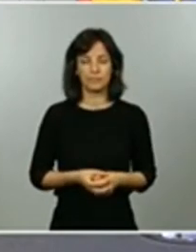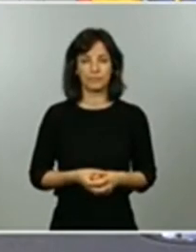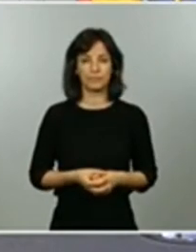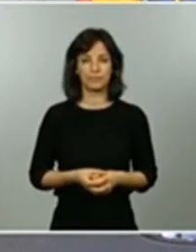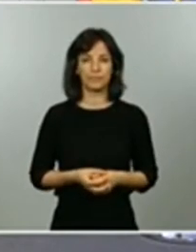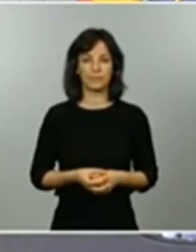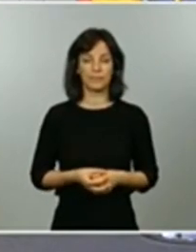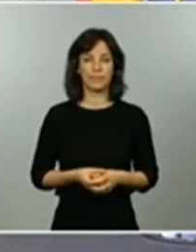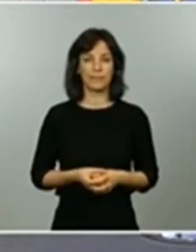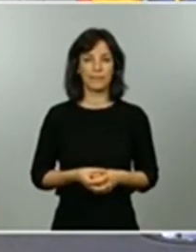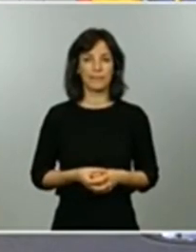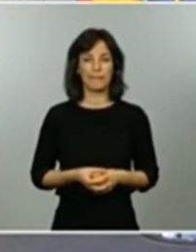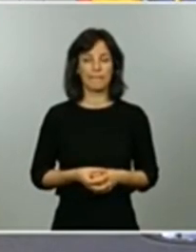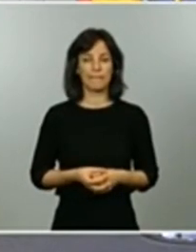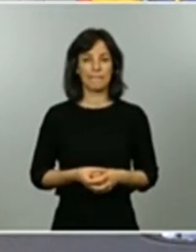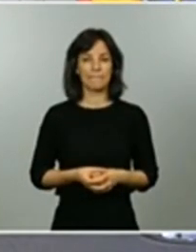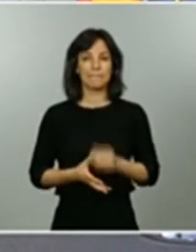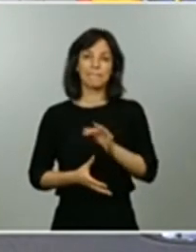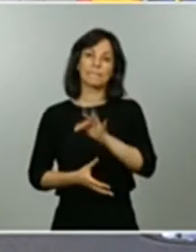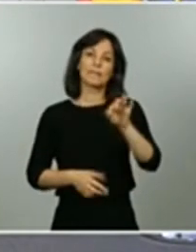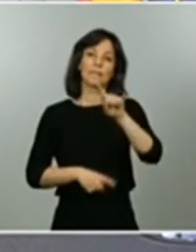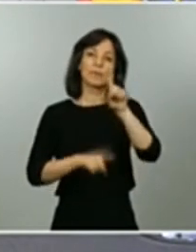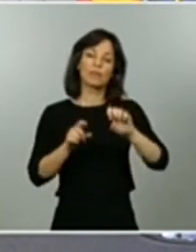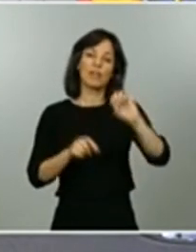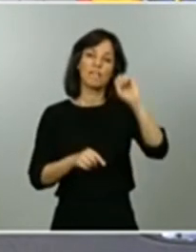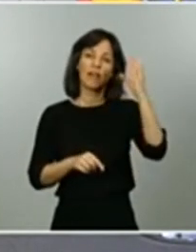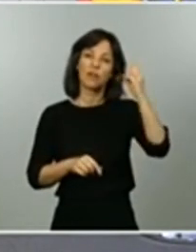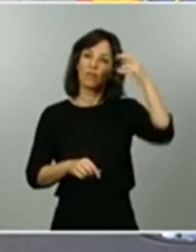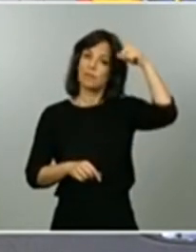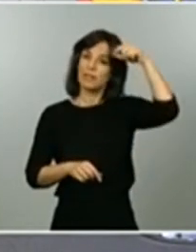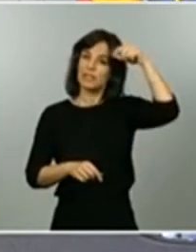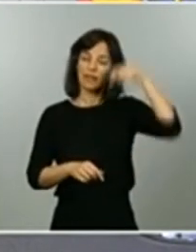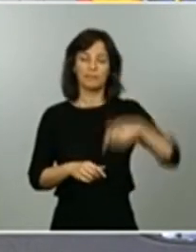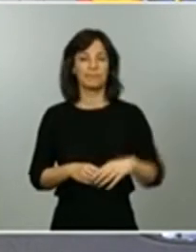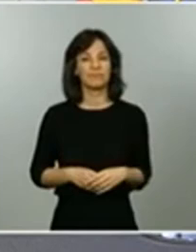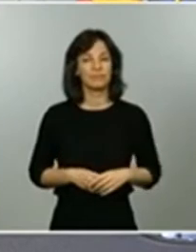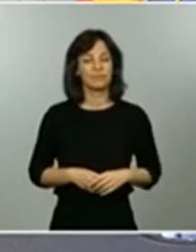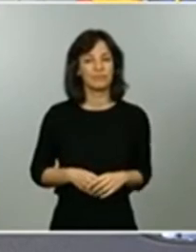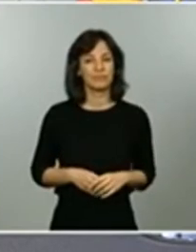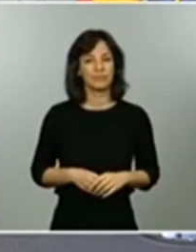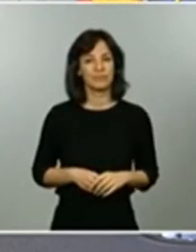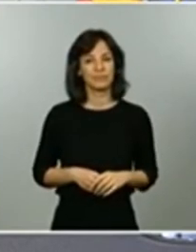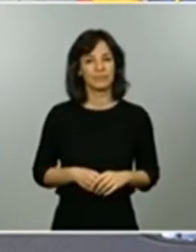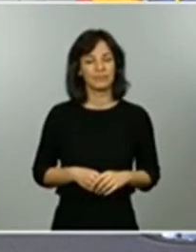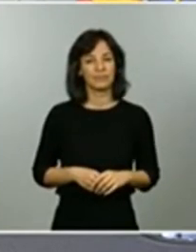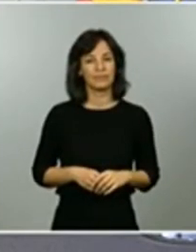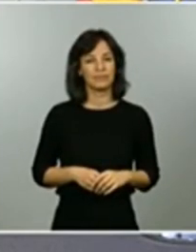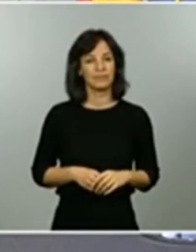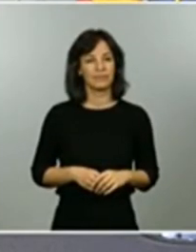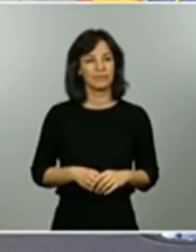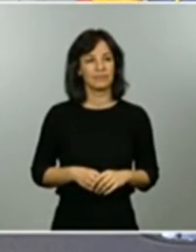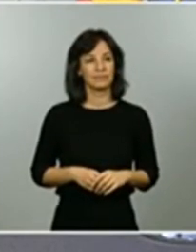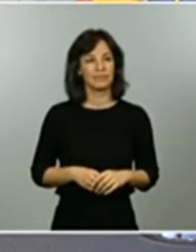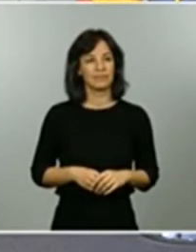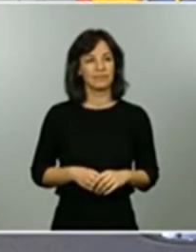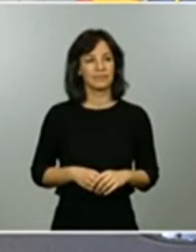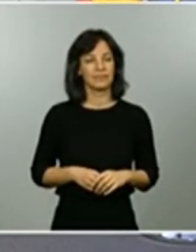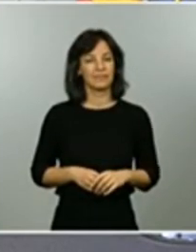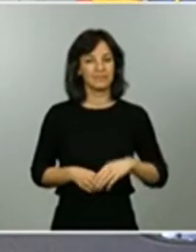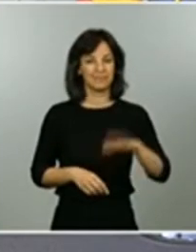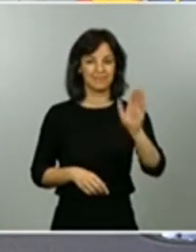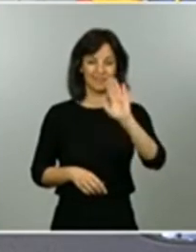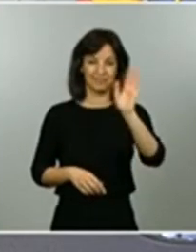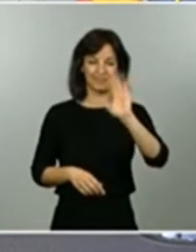Pregunta ahora el Faro de Melilla Adelante Buenas tardes me llamo Alicia Martínez soy